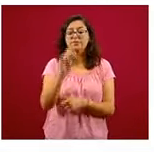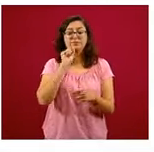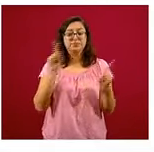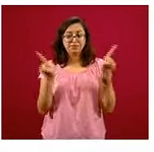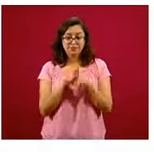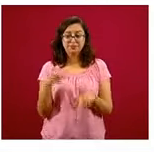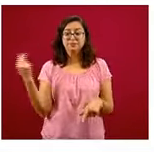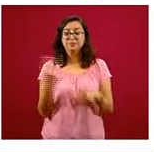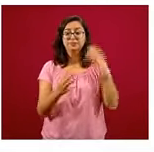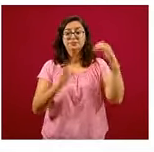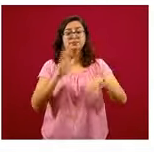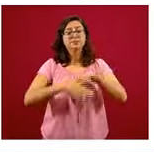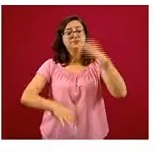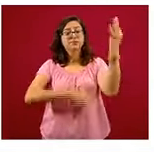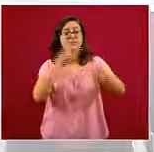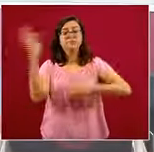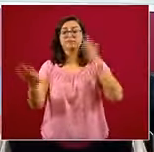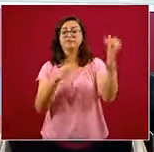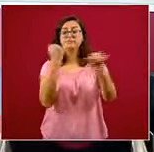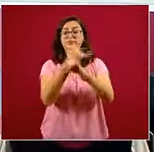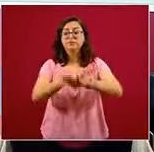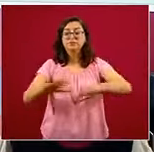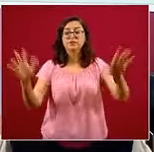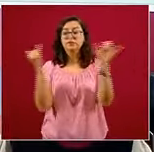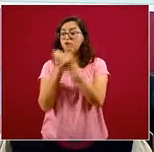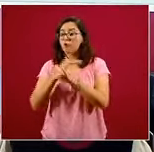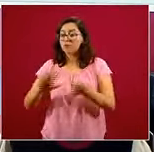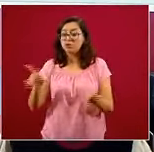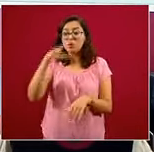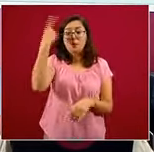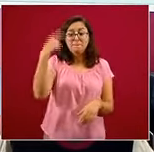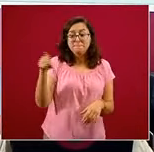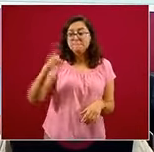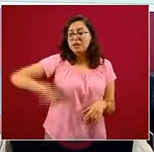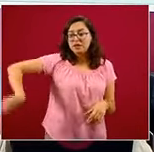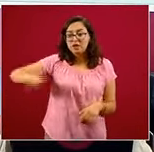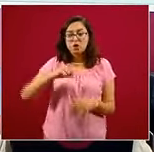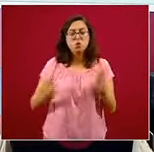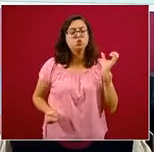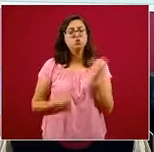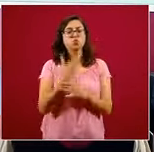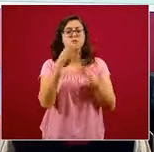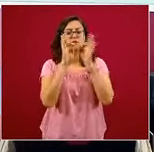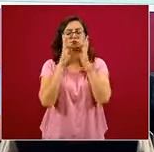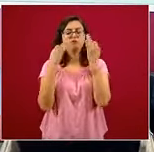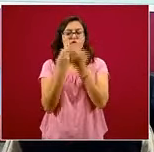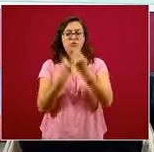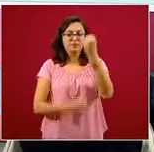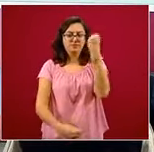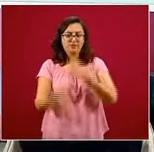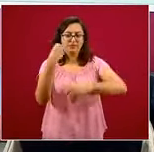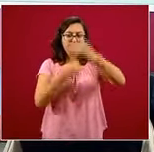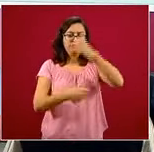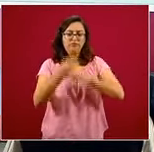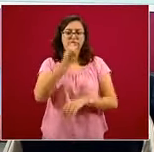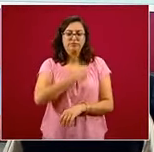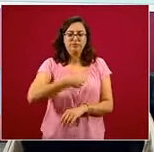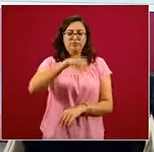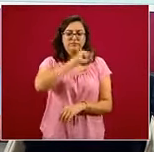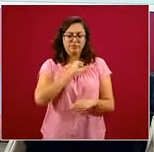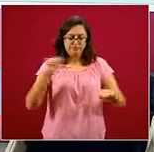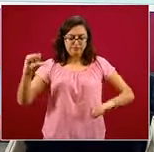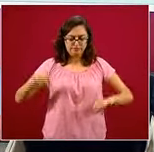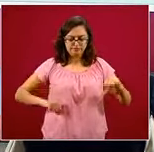y orientación alimentaria que promuevan precisamente la adopción de una alimentación saludable y sostenible y